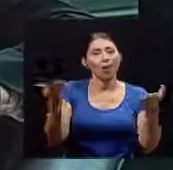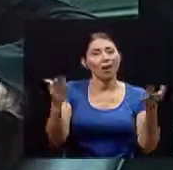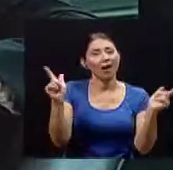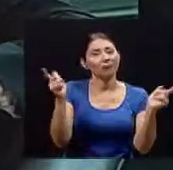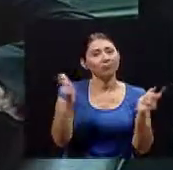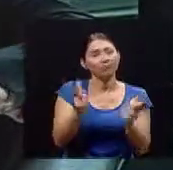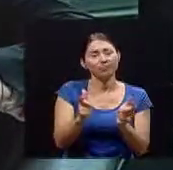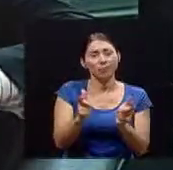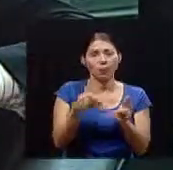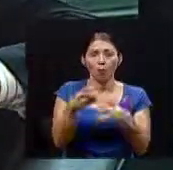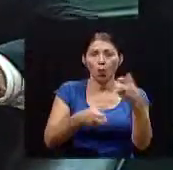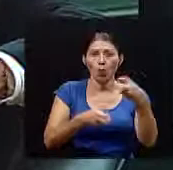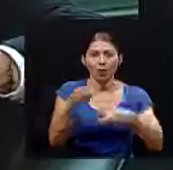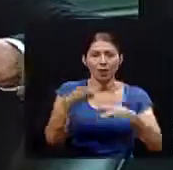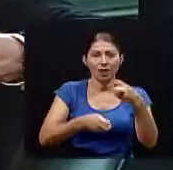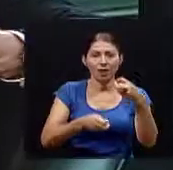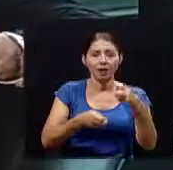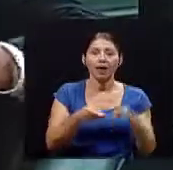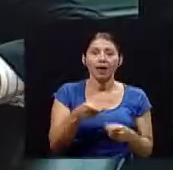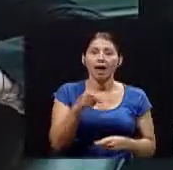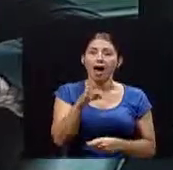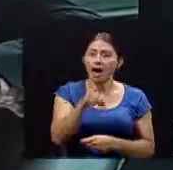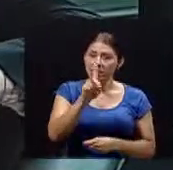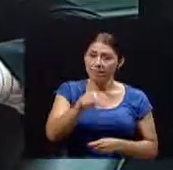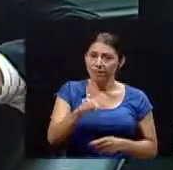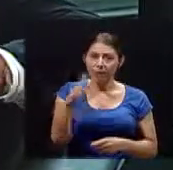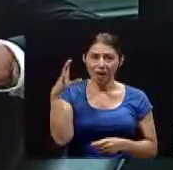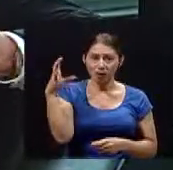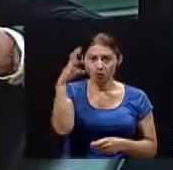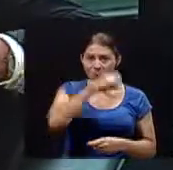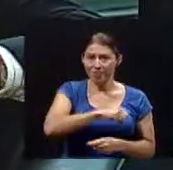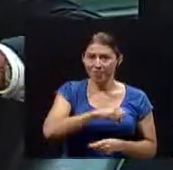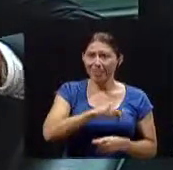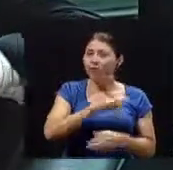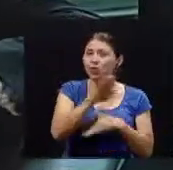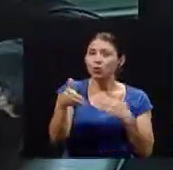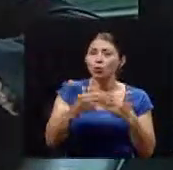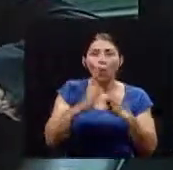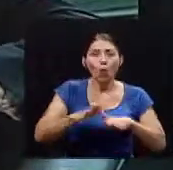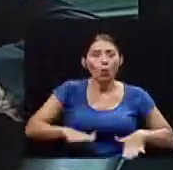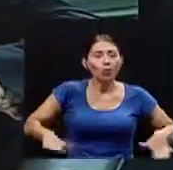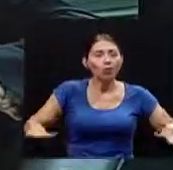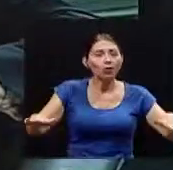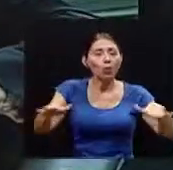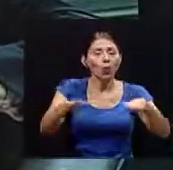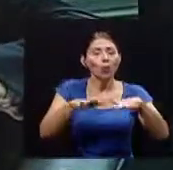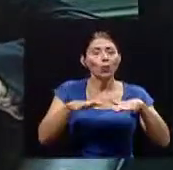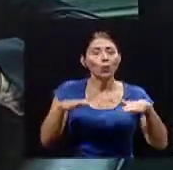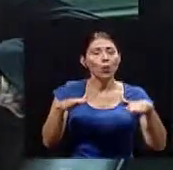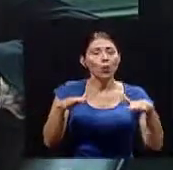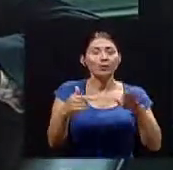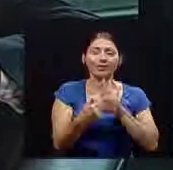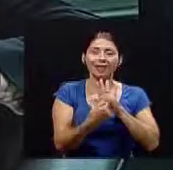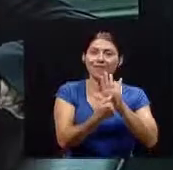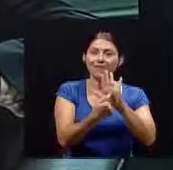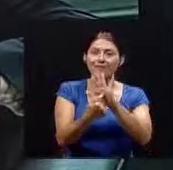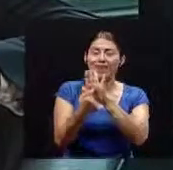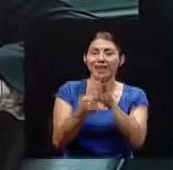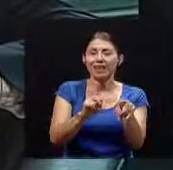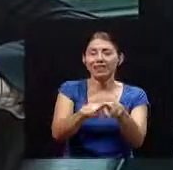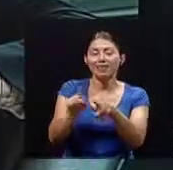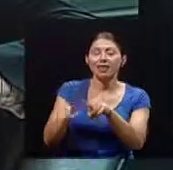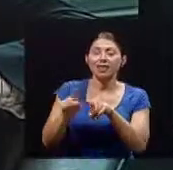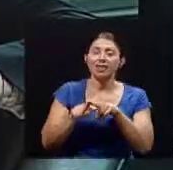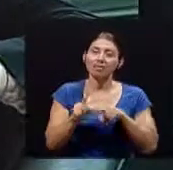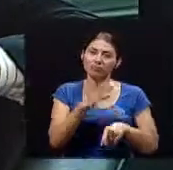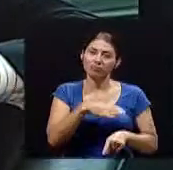darnos cuenta que todo el entorno de alguna manera se refleja en diferentes indicadores de